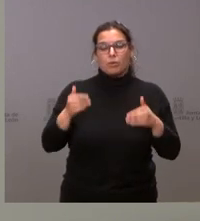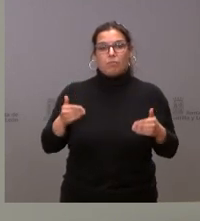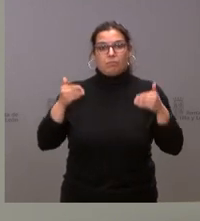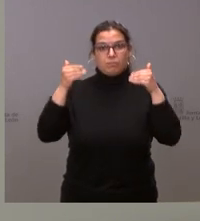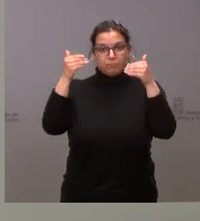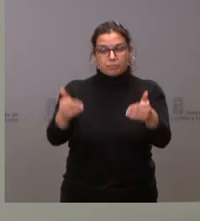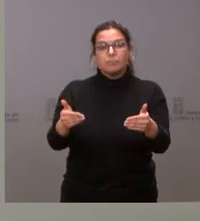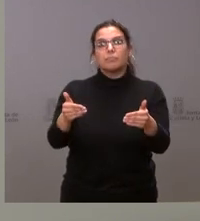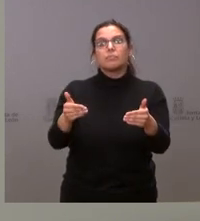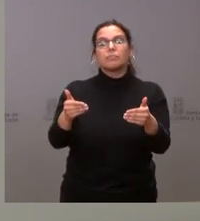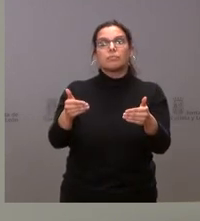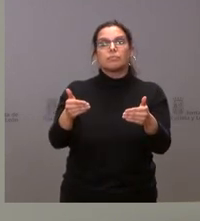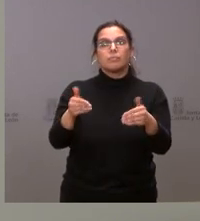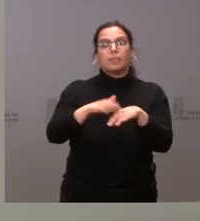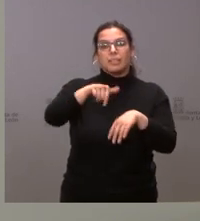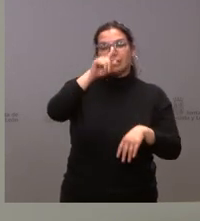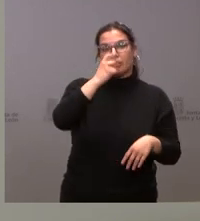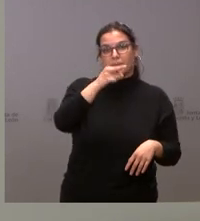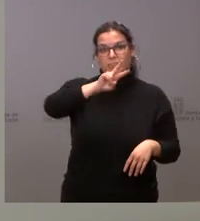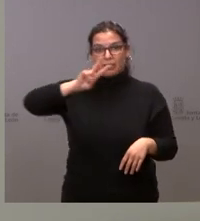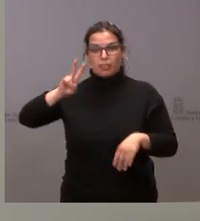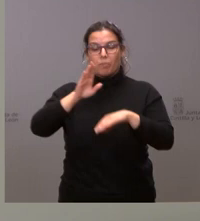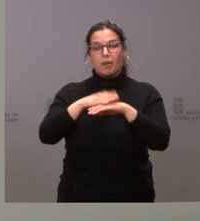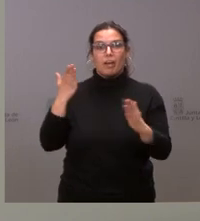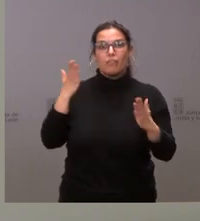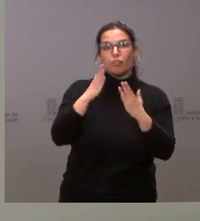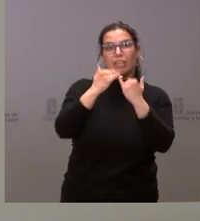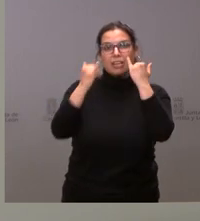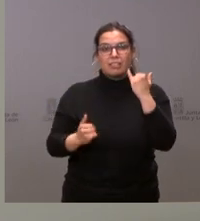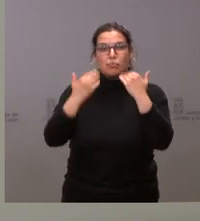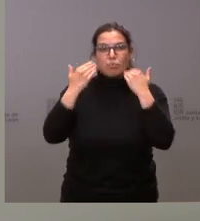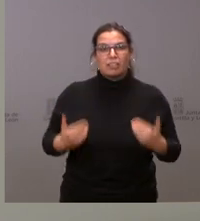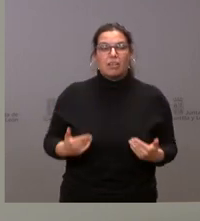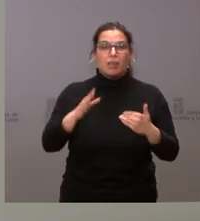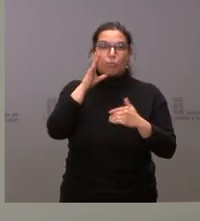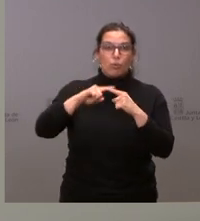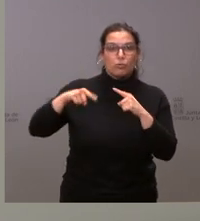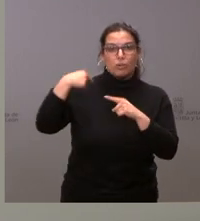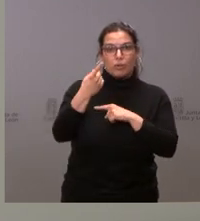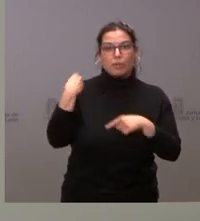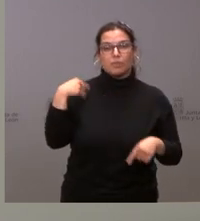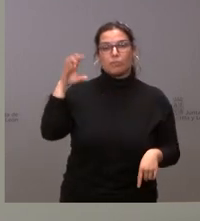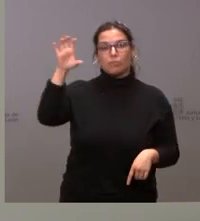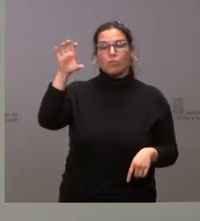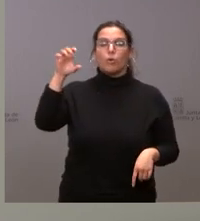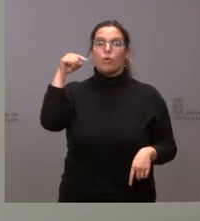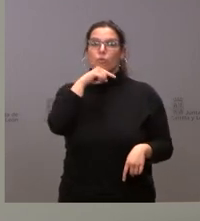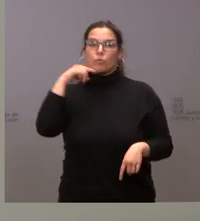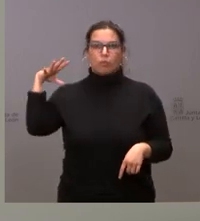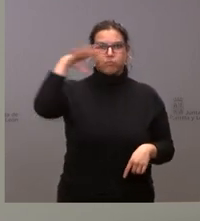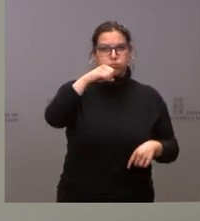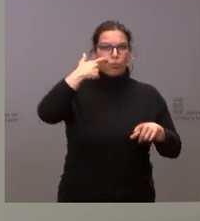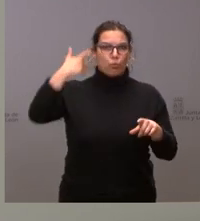2022 con el objeto de afrontar la crisis humanitaria que se deriva de la invasión de Ucrania, de la guerra